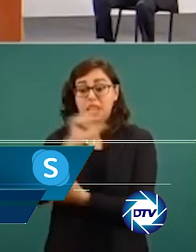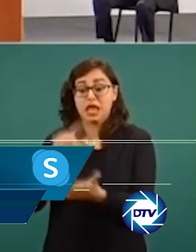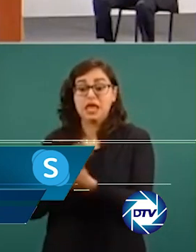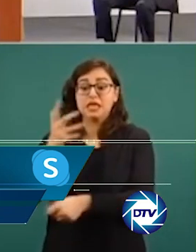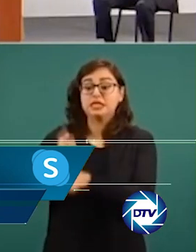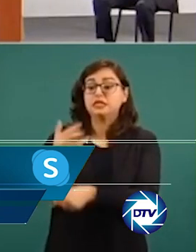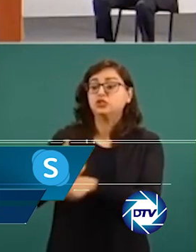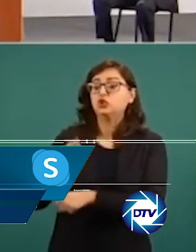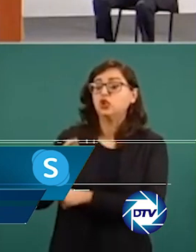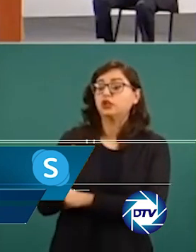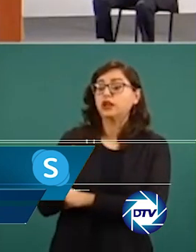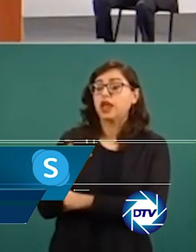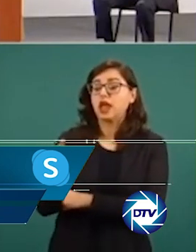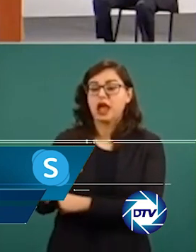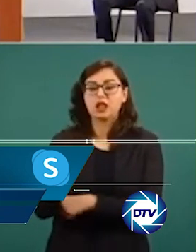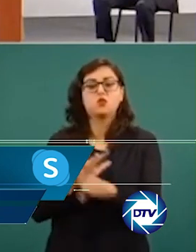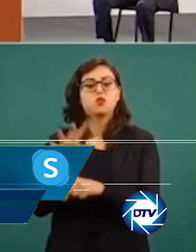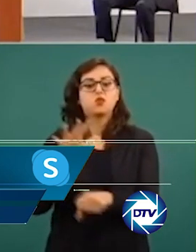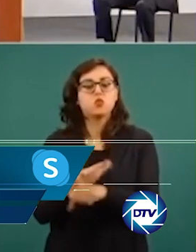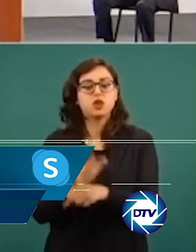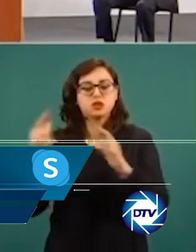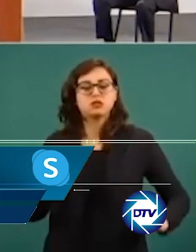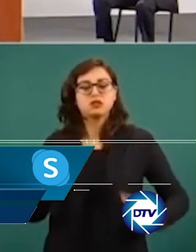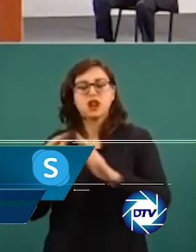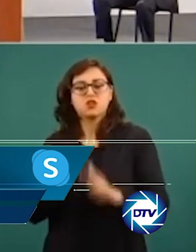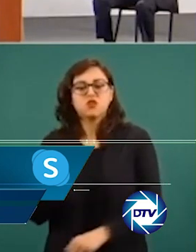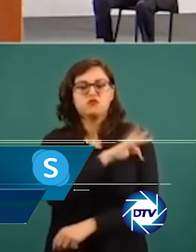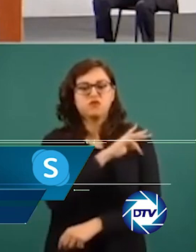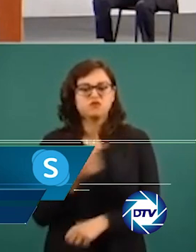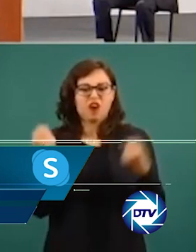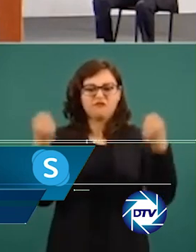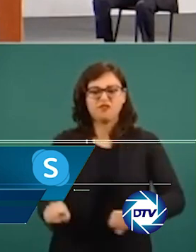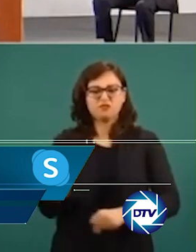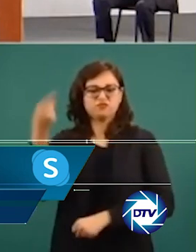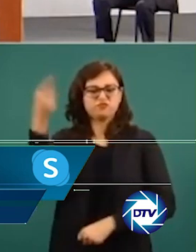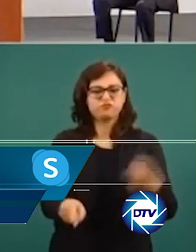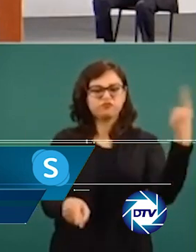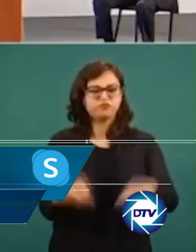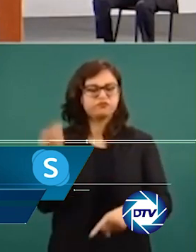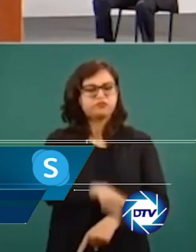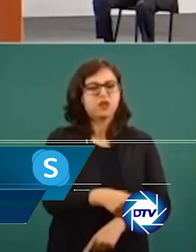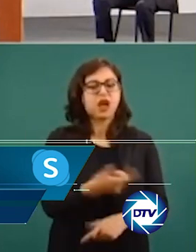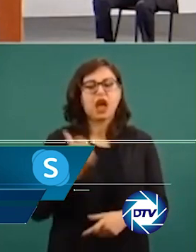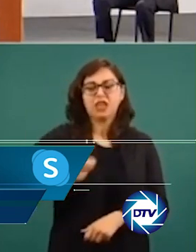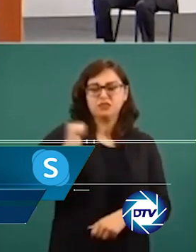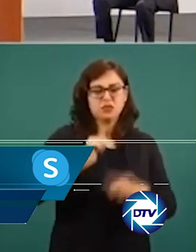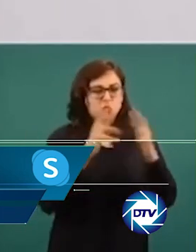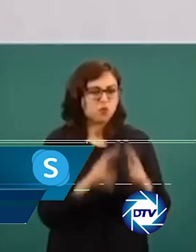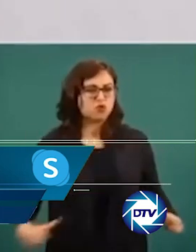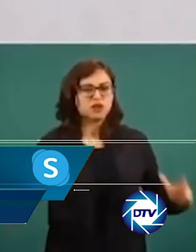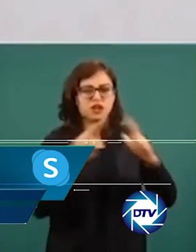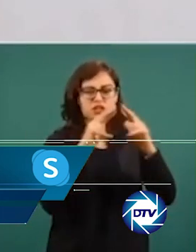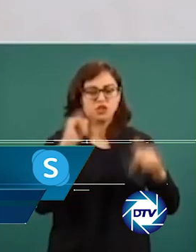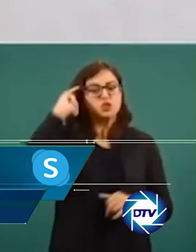han establecido cantidad de rutas variadas y además tienen grandes capacidades de comunicación. Al ser